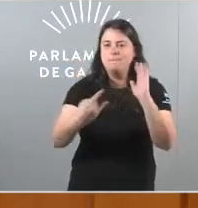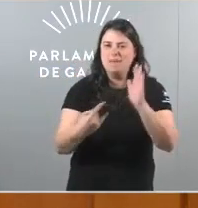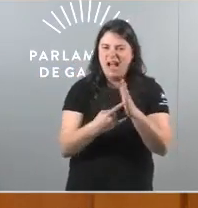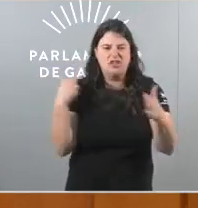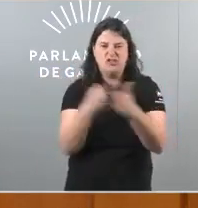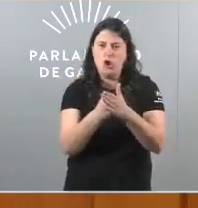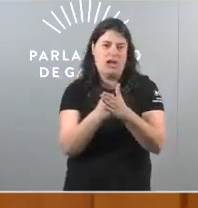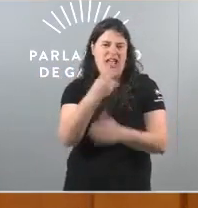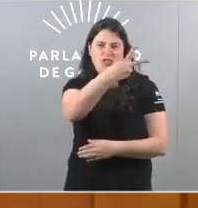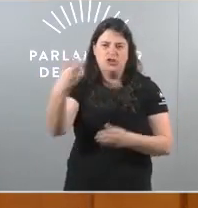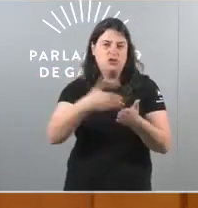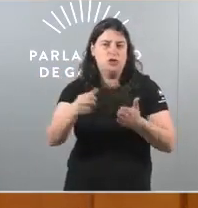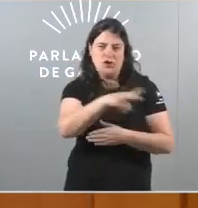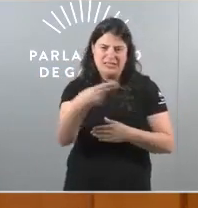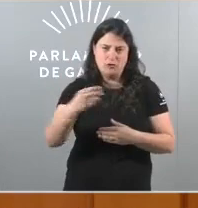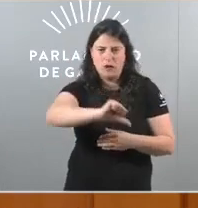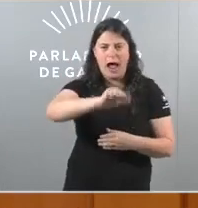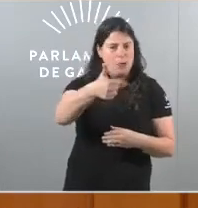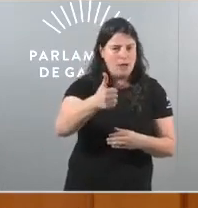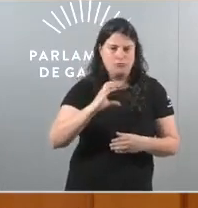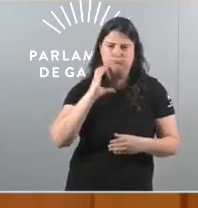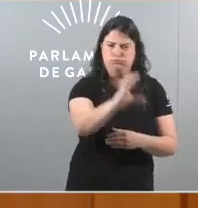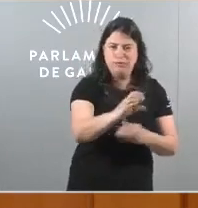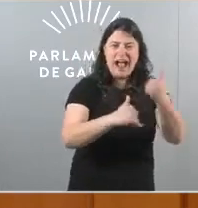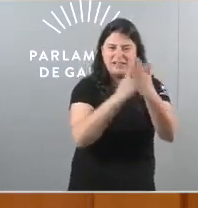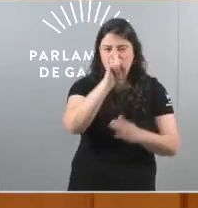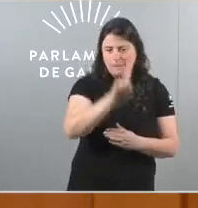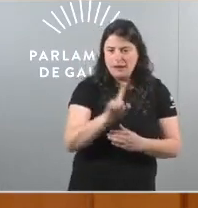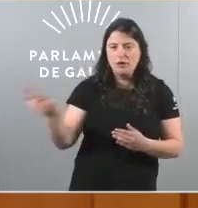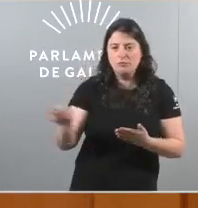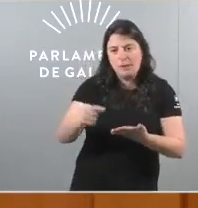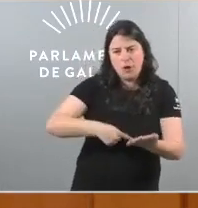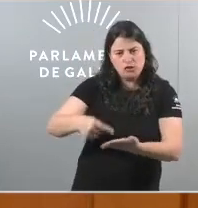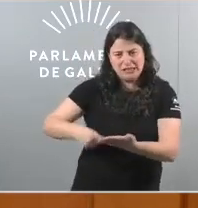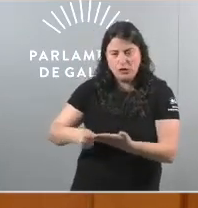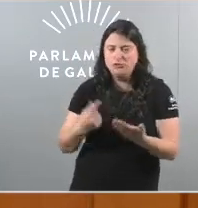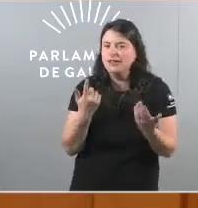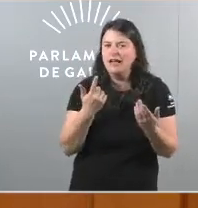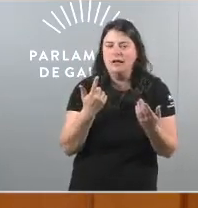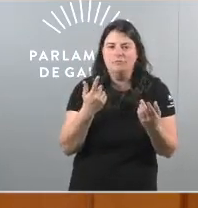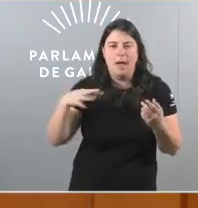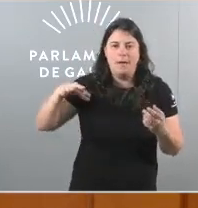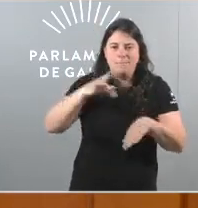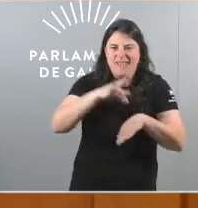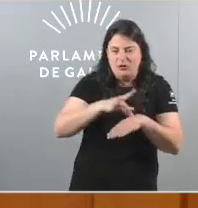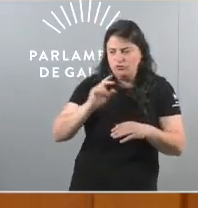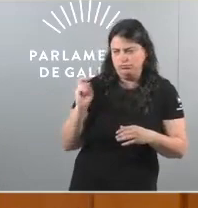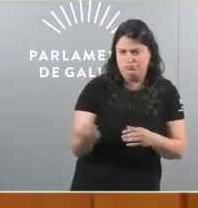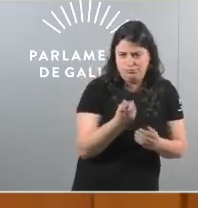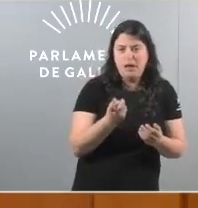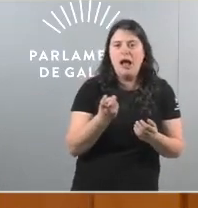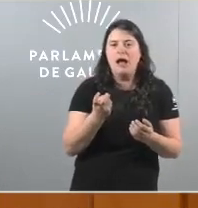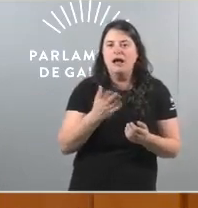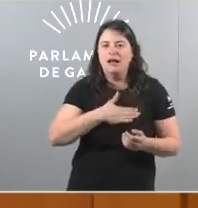millóns de euros en atención primaria contratando o pessoal en todas as categorías ampliando a